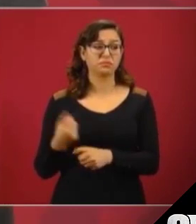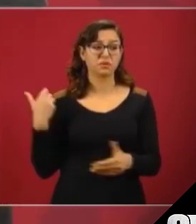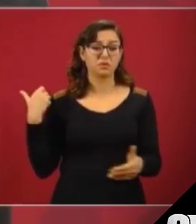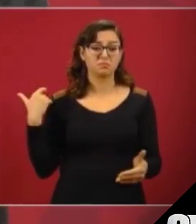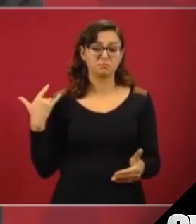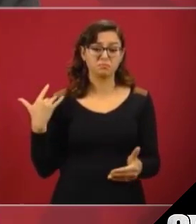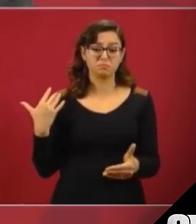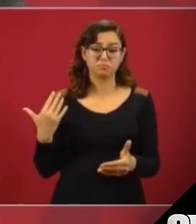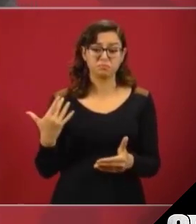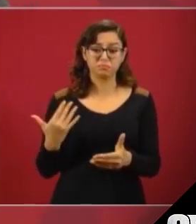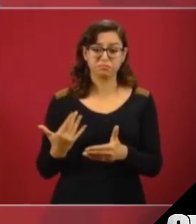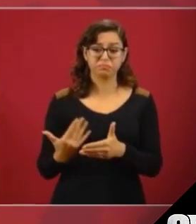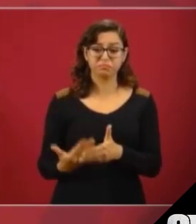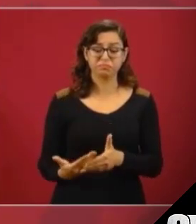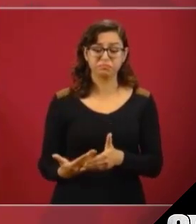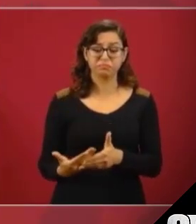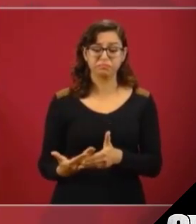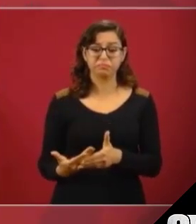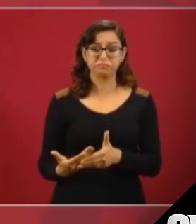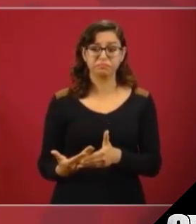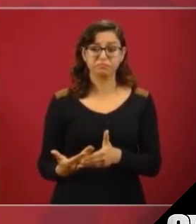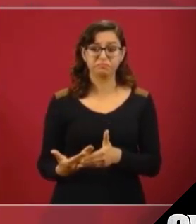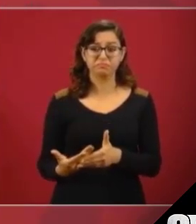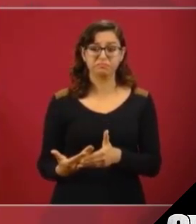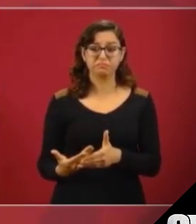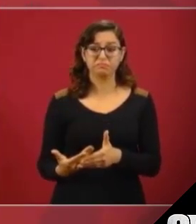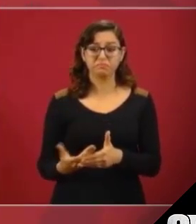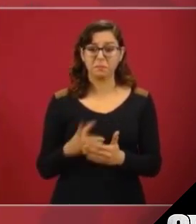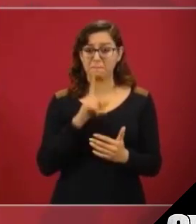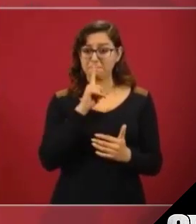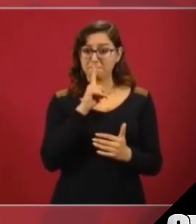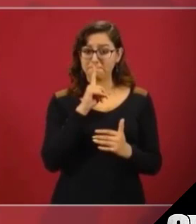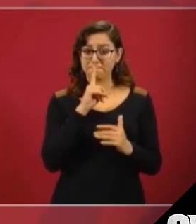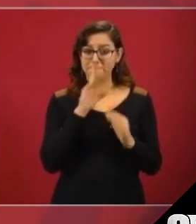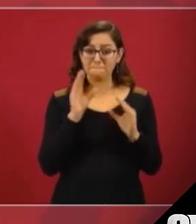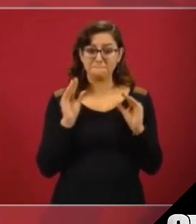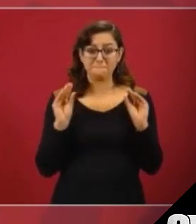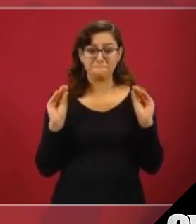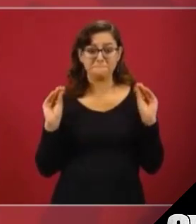se saqueó al país